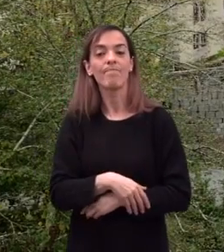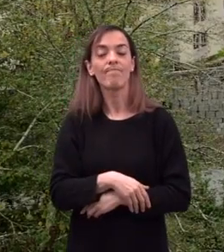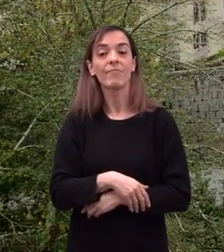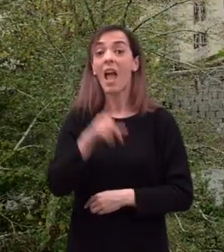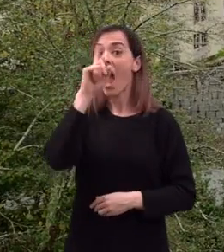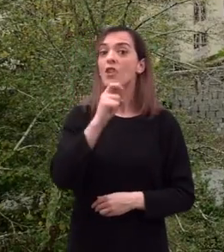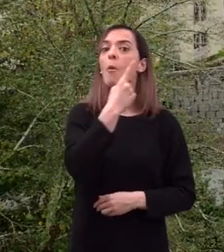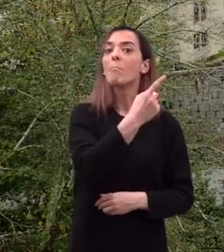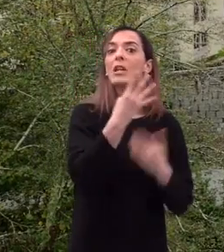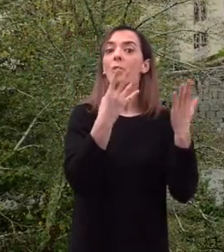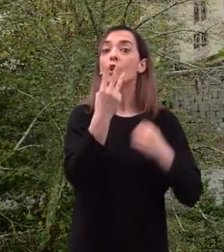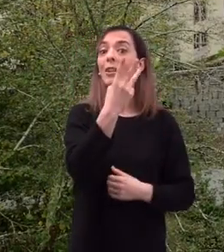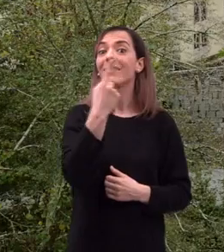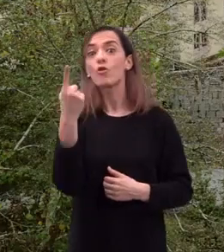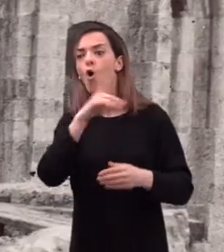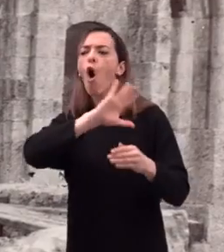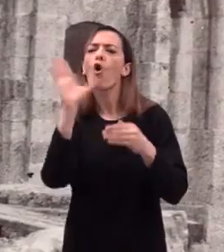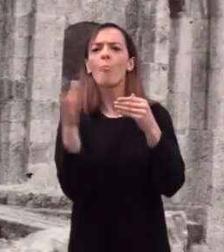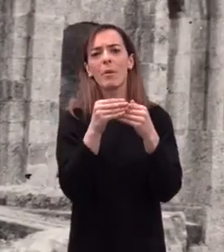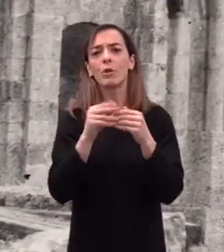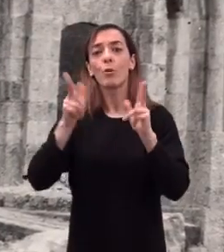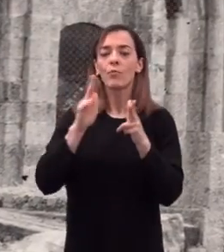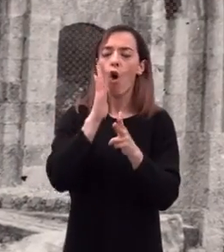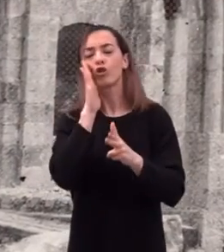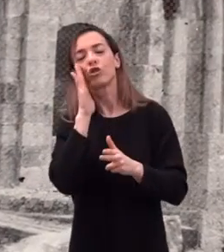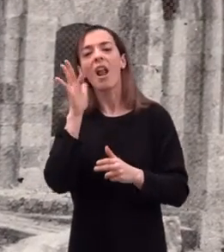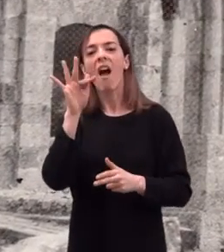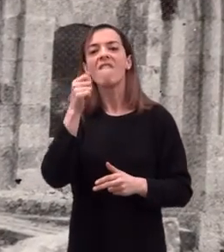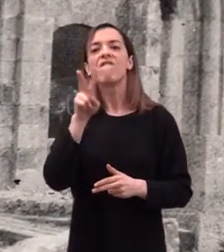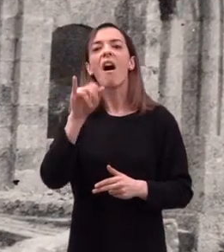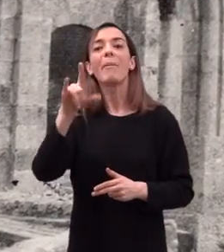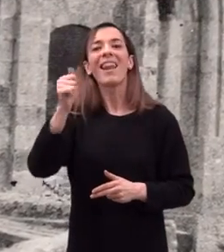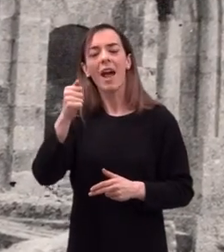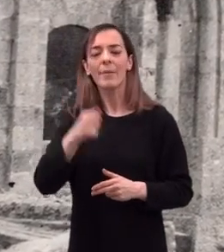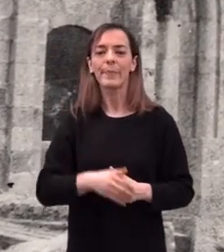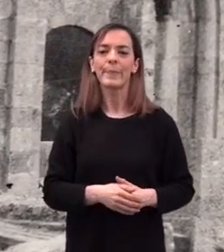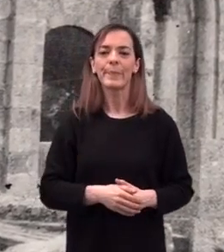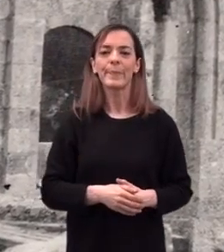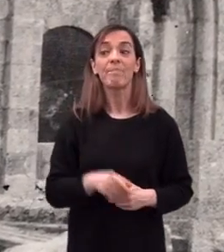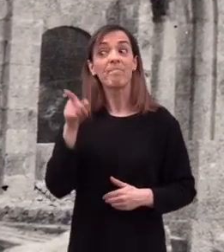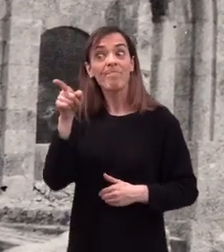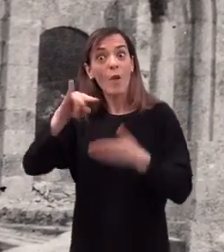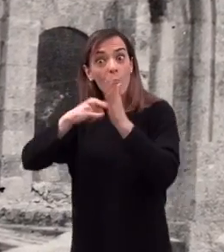que se complementó en 1931 con la apertura del Hostal Favila,